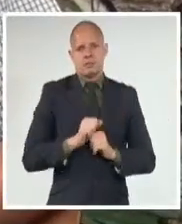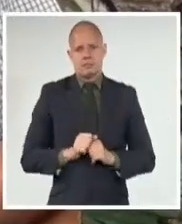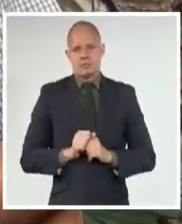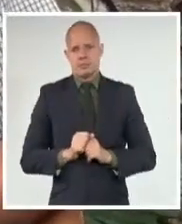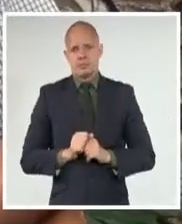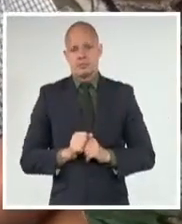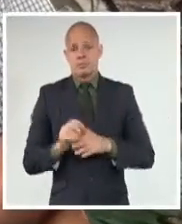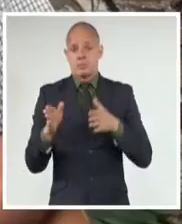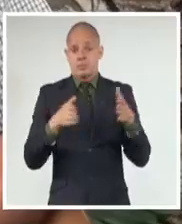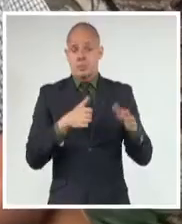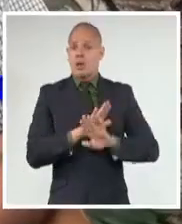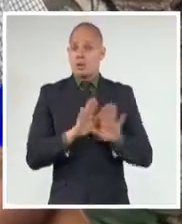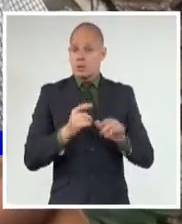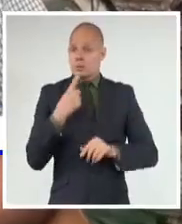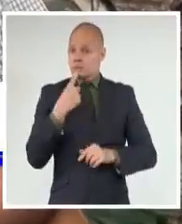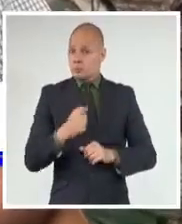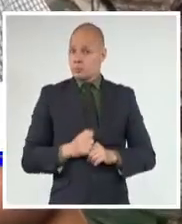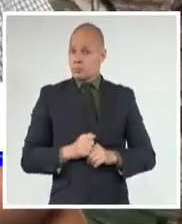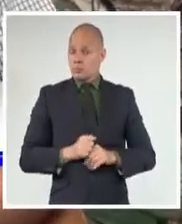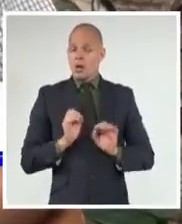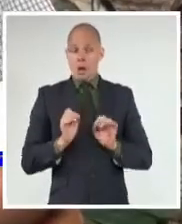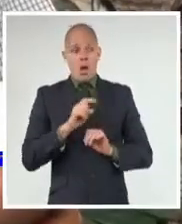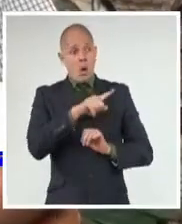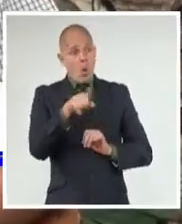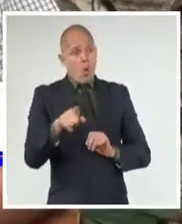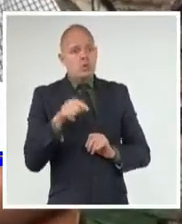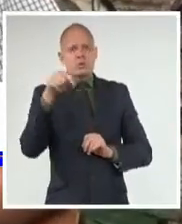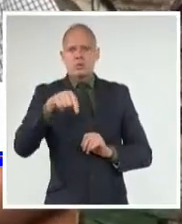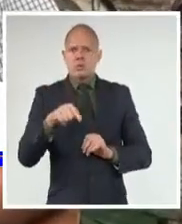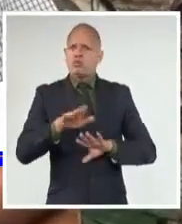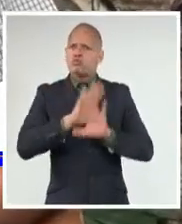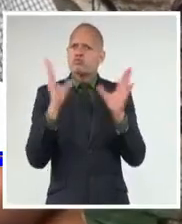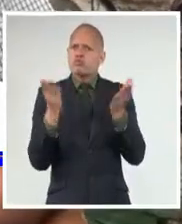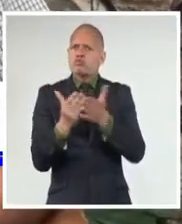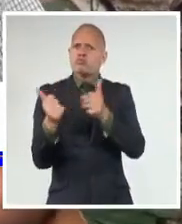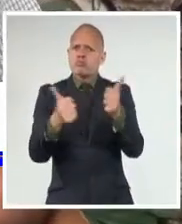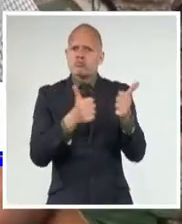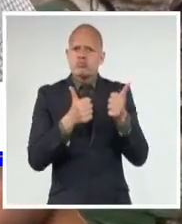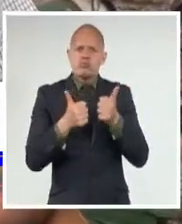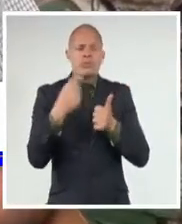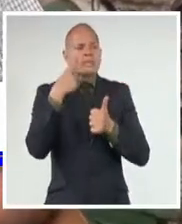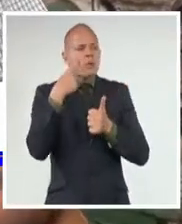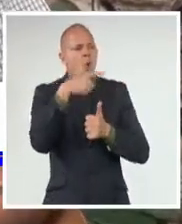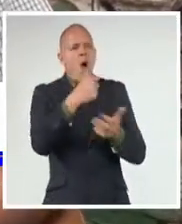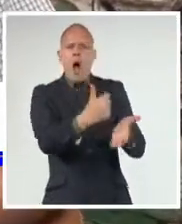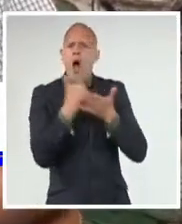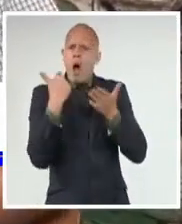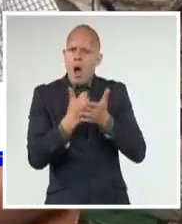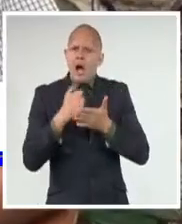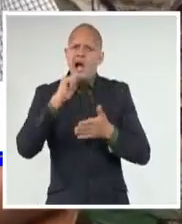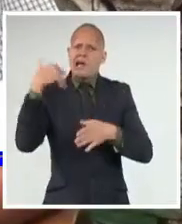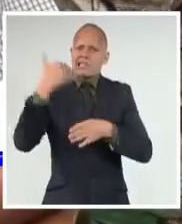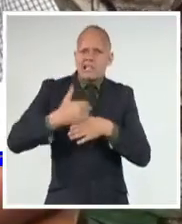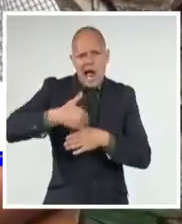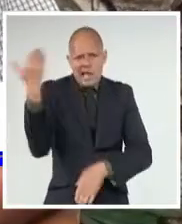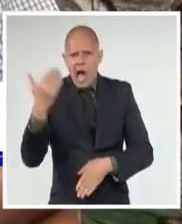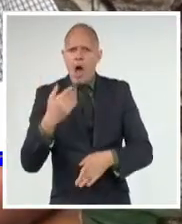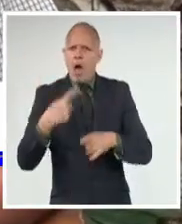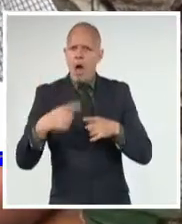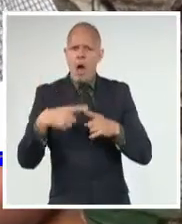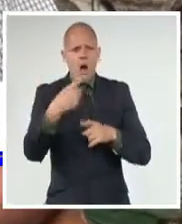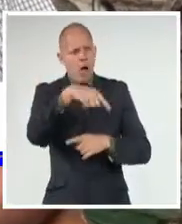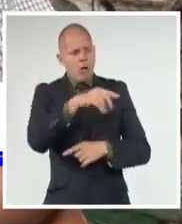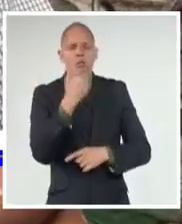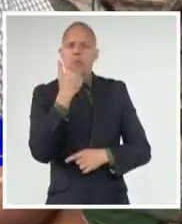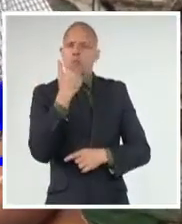todos los militantes que han sido en la condena al bloqueo, en cómo han defendido la posición